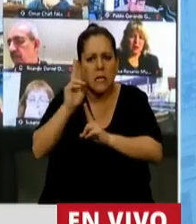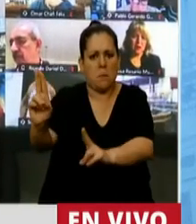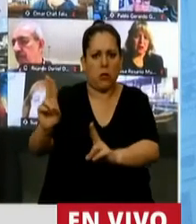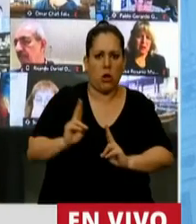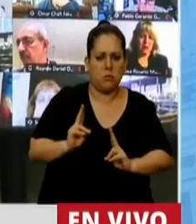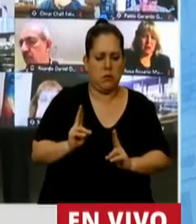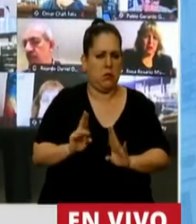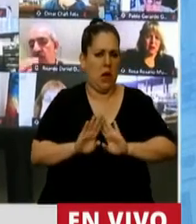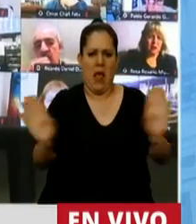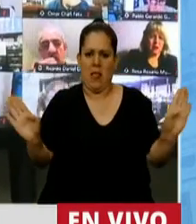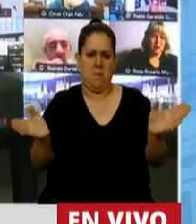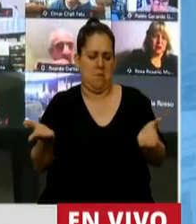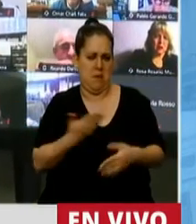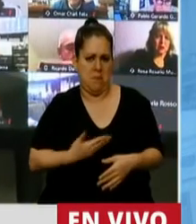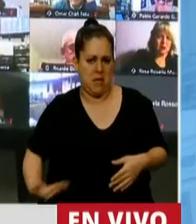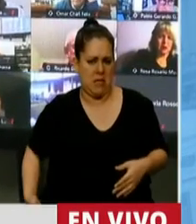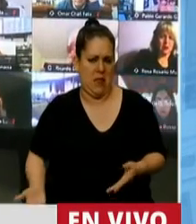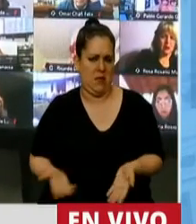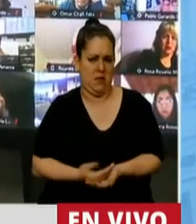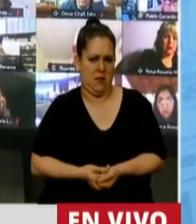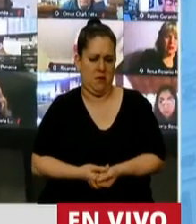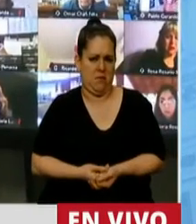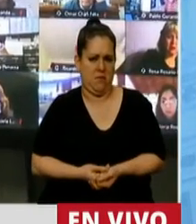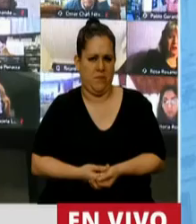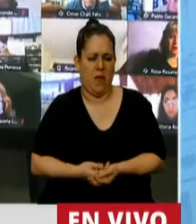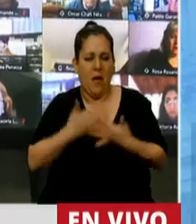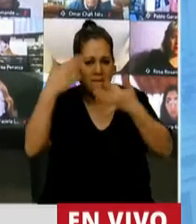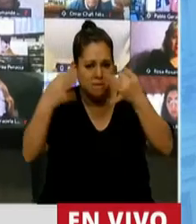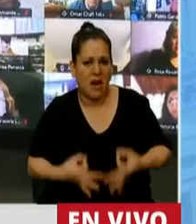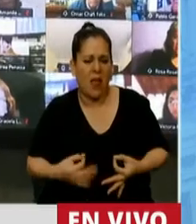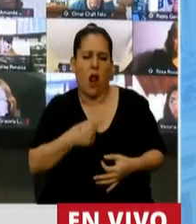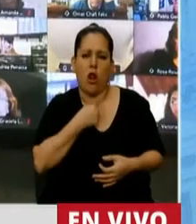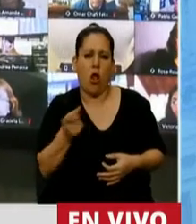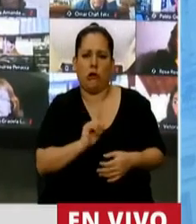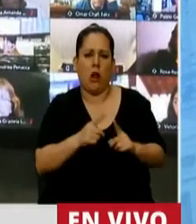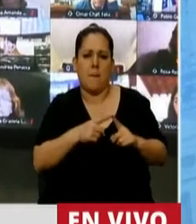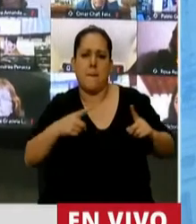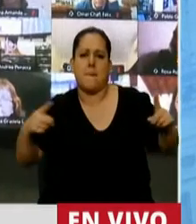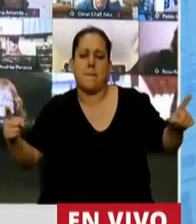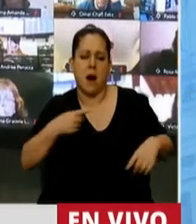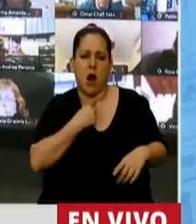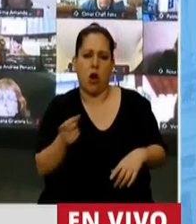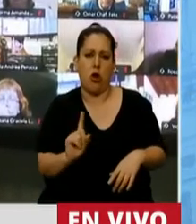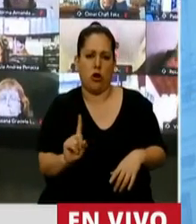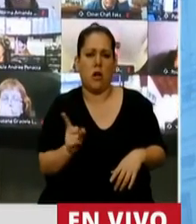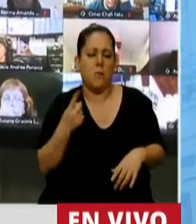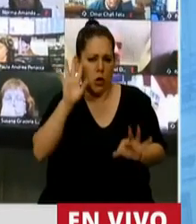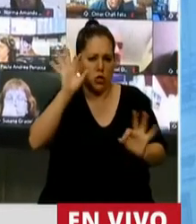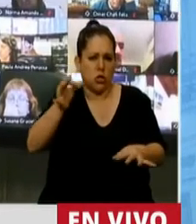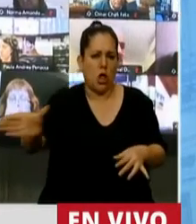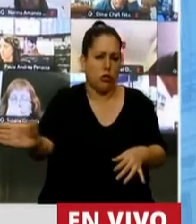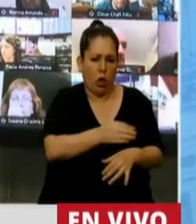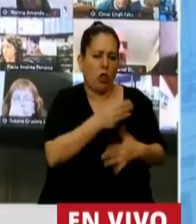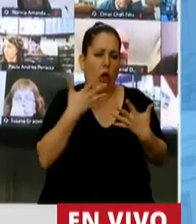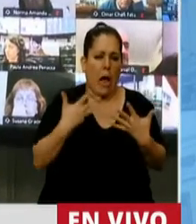simplemente esa, Presidente. Mire, la verdad que yo no quiero ser muy extenso, porque sé del cansancio de todo,